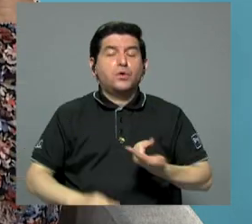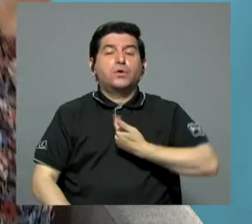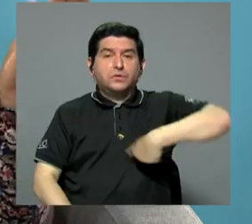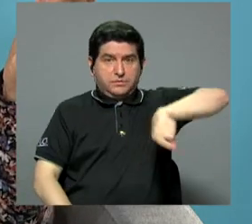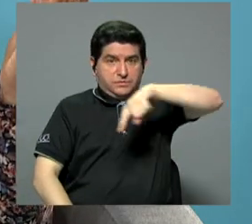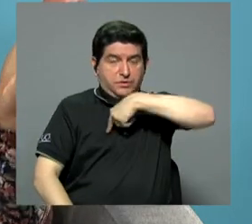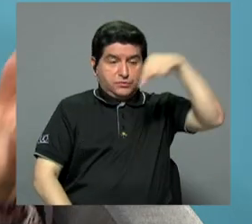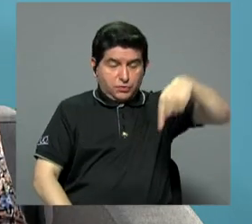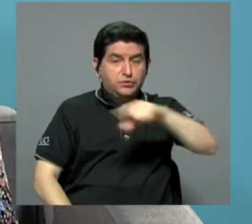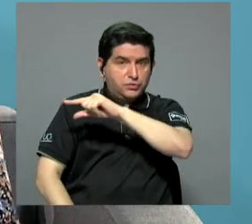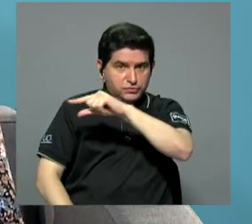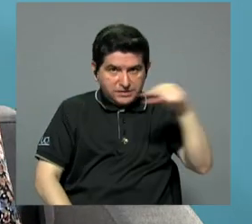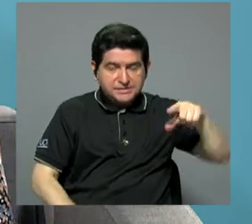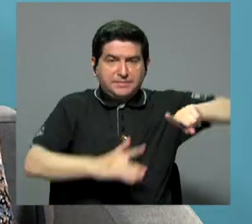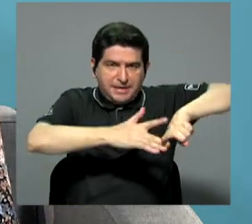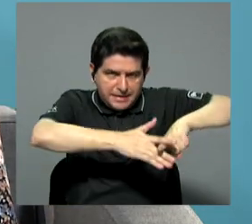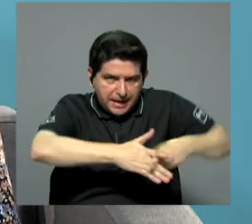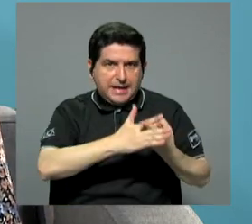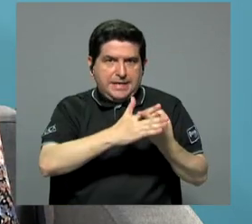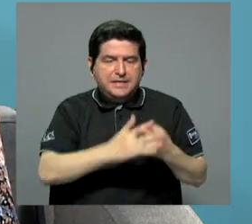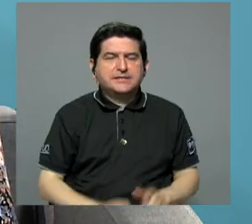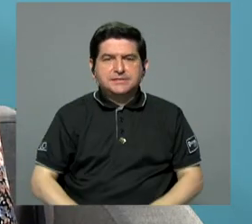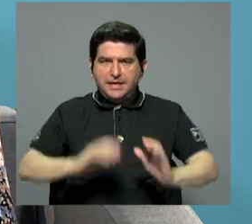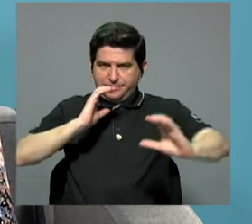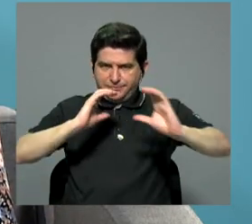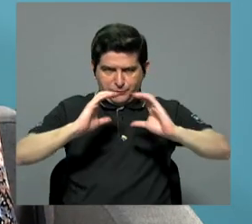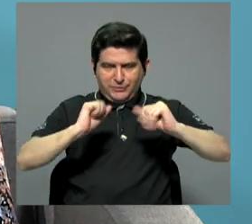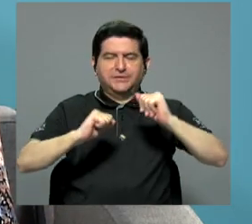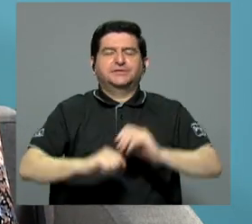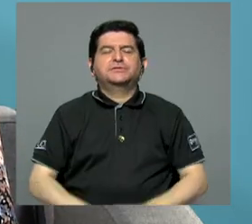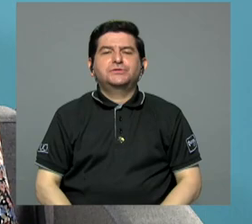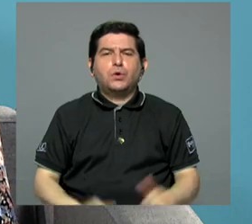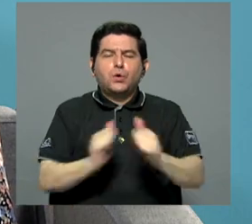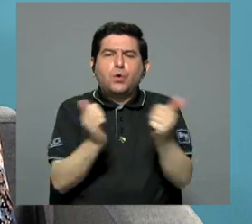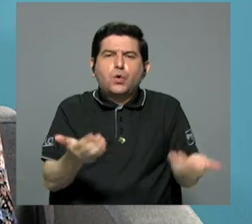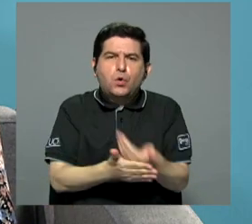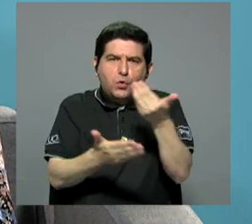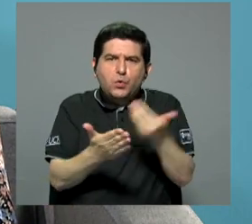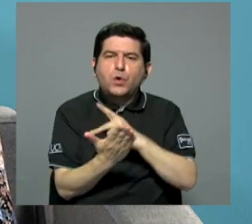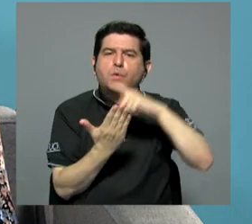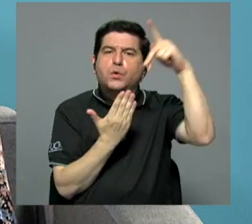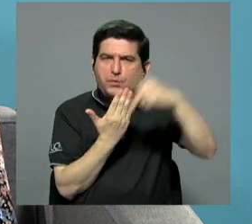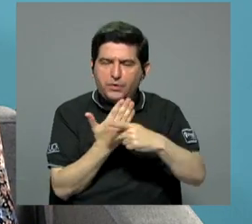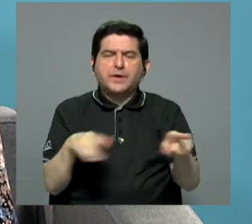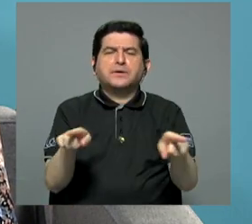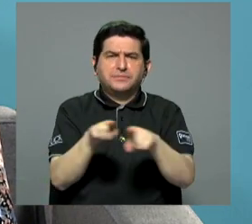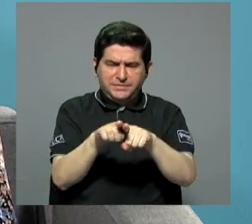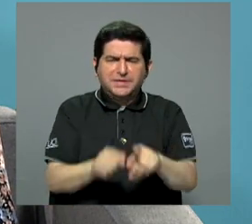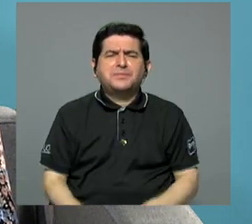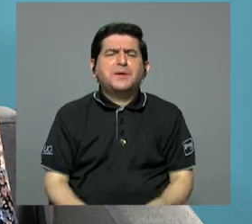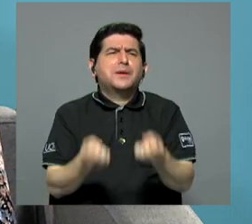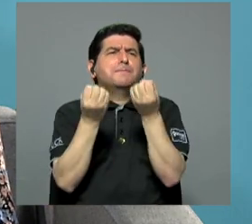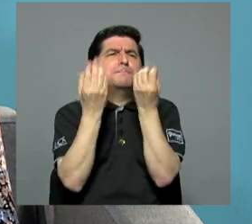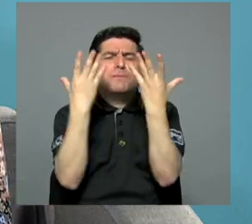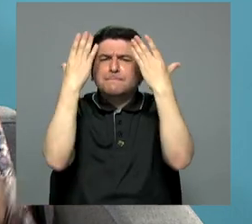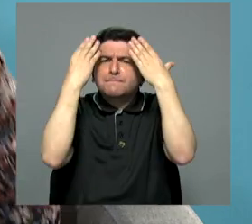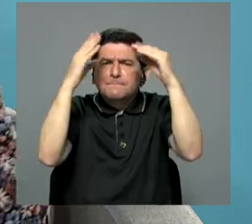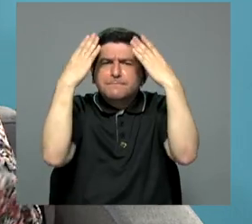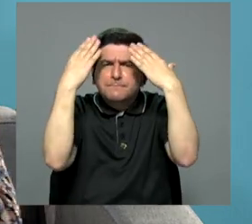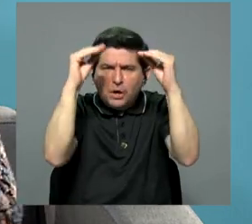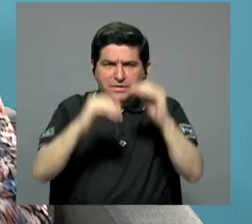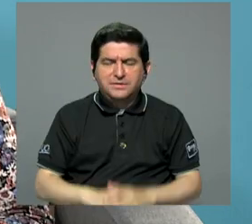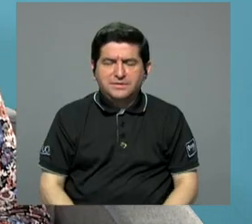estamos, esta semana estamos iniciando nuestras transmisiones con una nueva edición y también con muchísima información